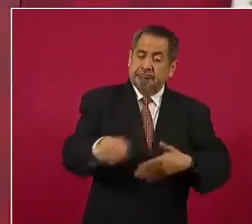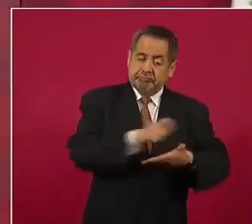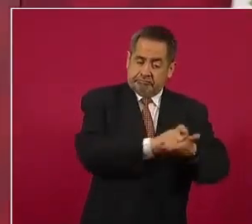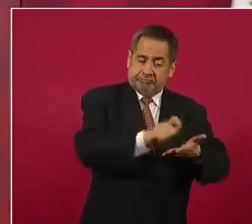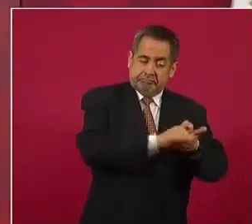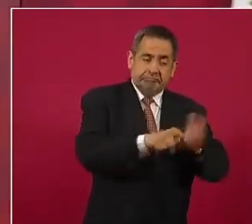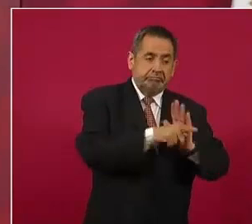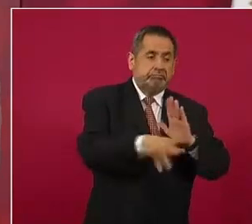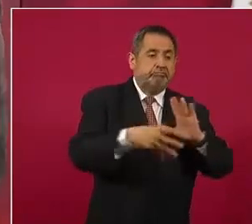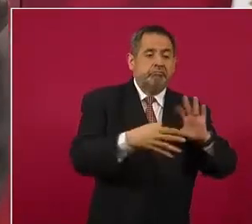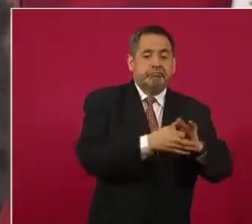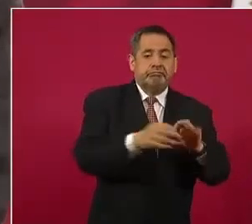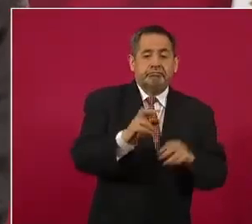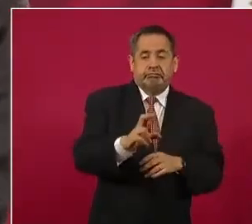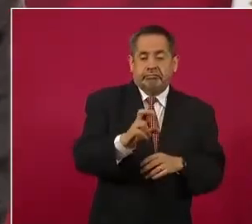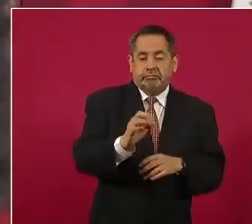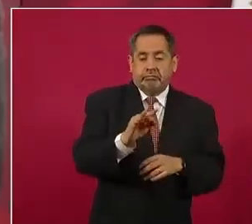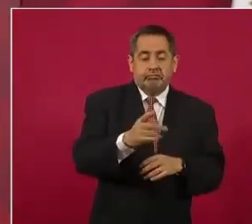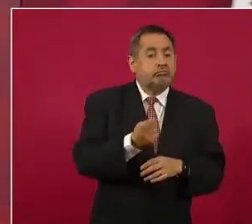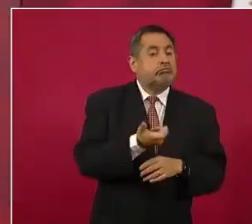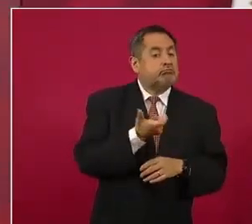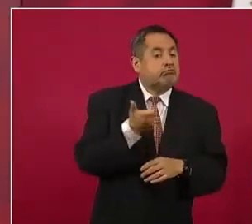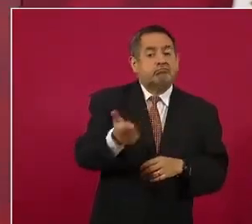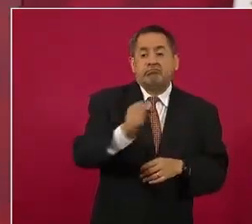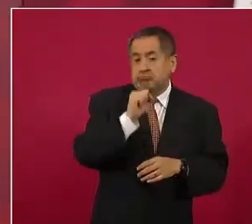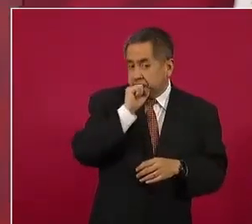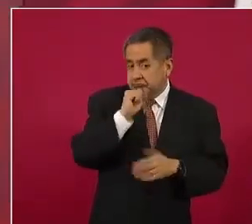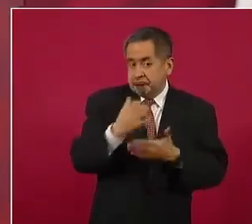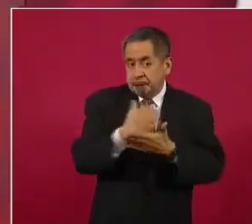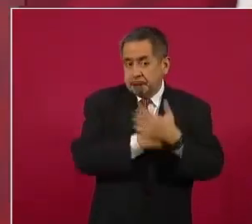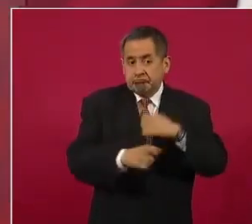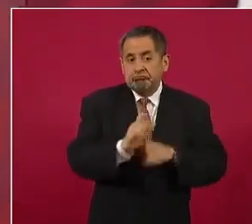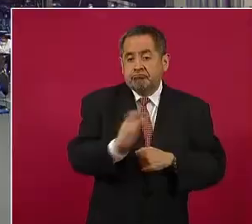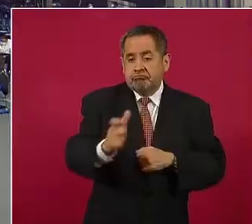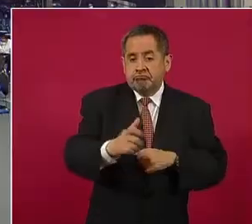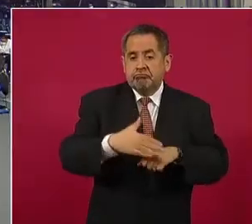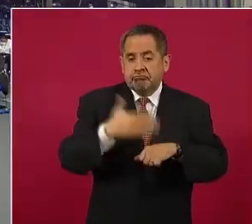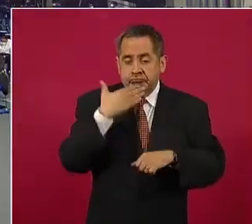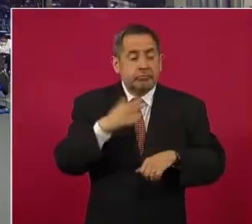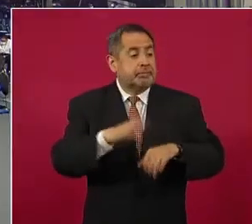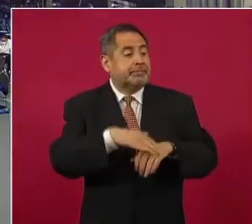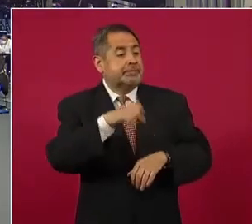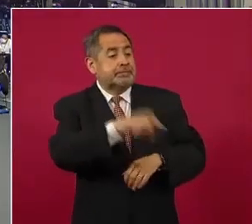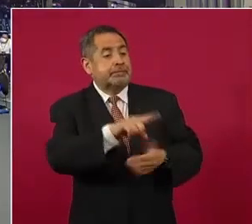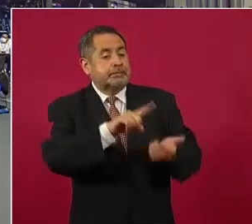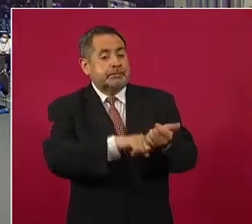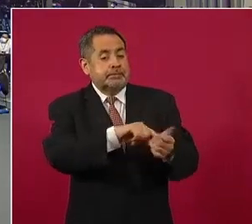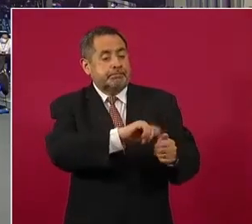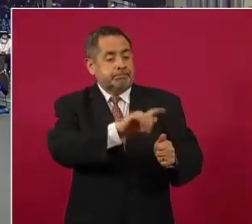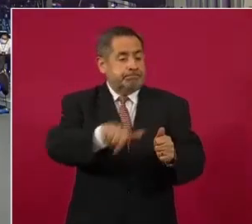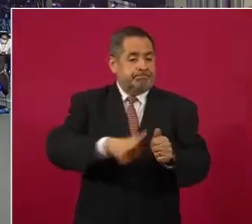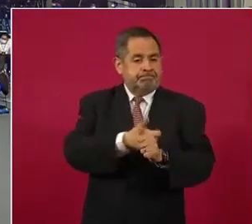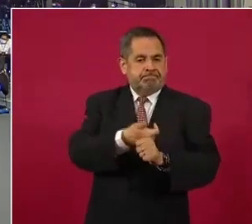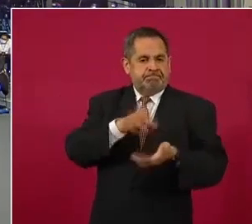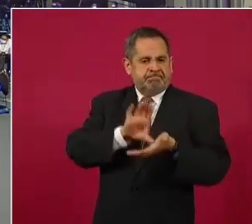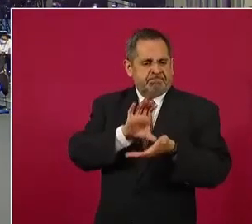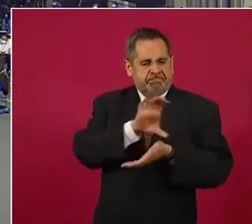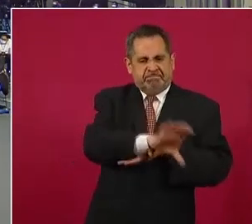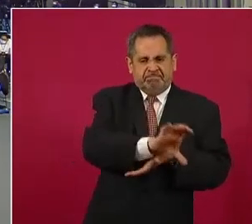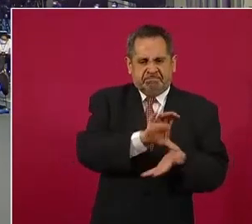porque además les pagan bien, porque este periódico recibe bastante financiamiento